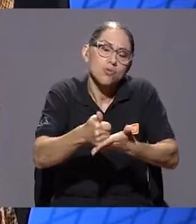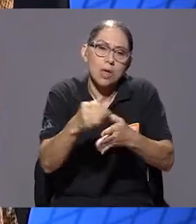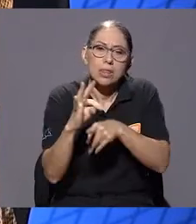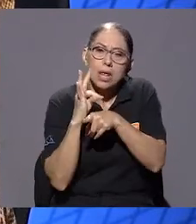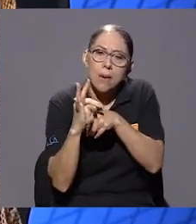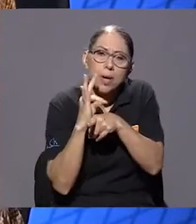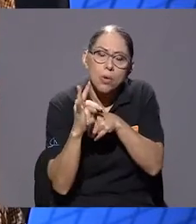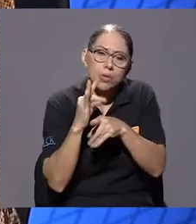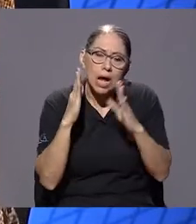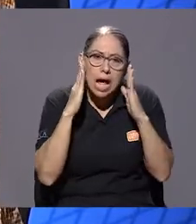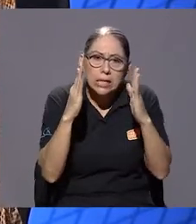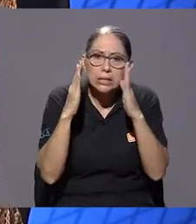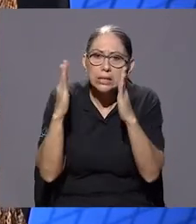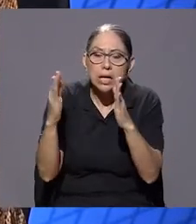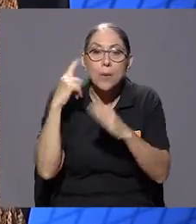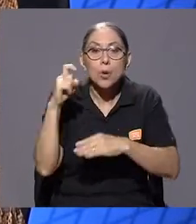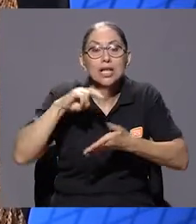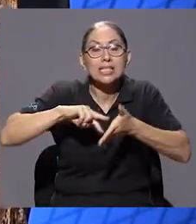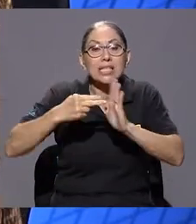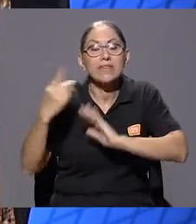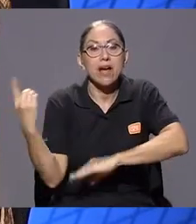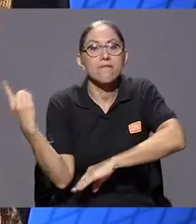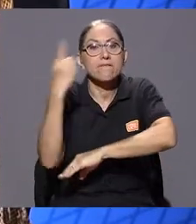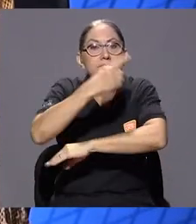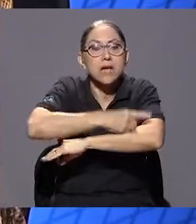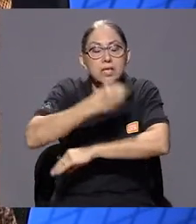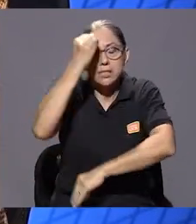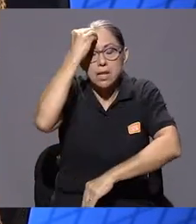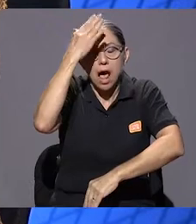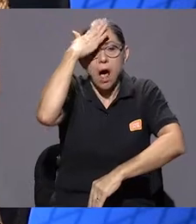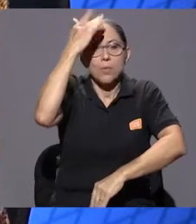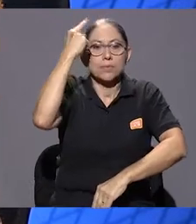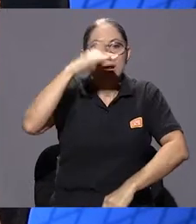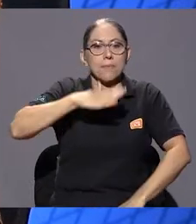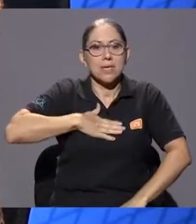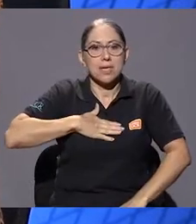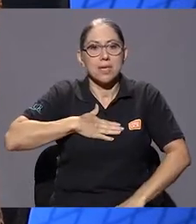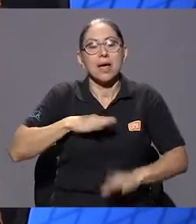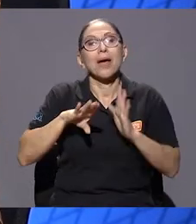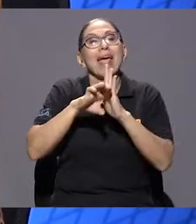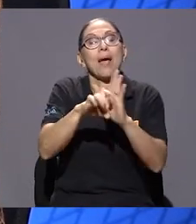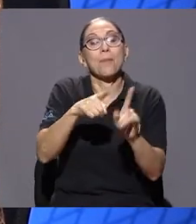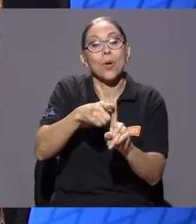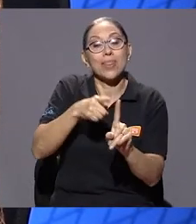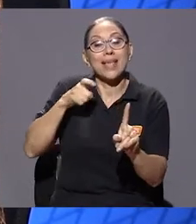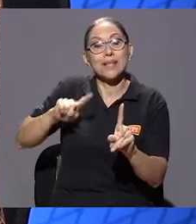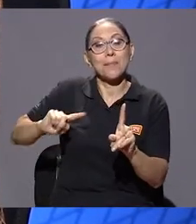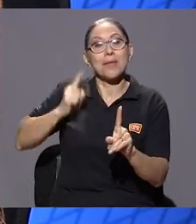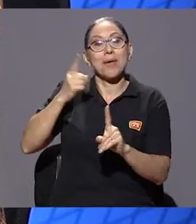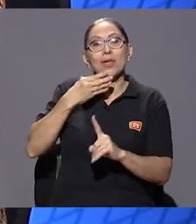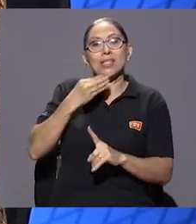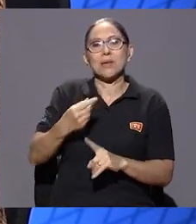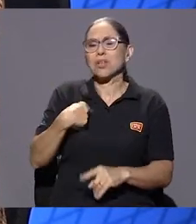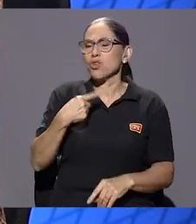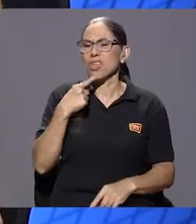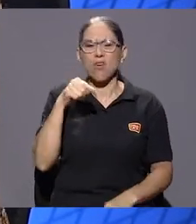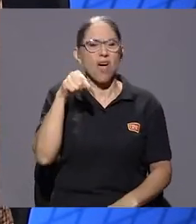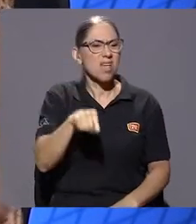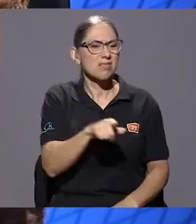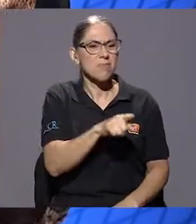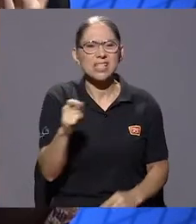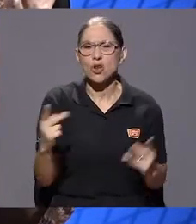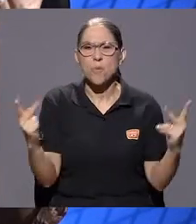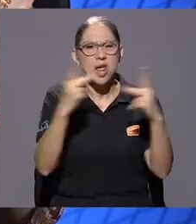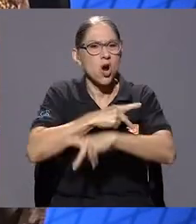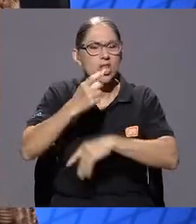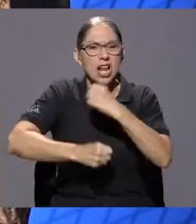traumáticas, que inmediatamente desde que es primero de diciembre, yo digo, el peor mes del año. Lo peor que puede pasar va a empezar, y ya han